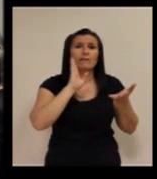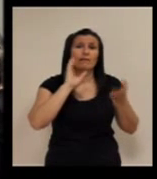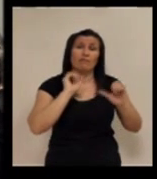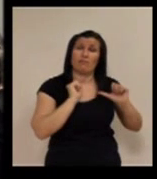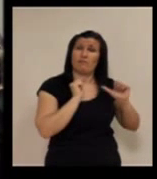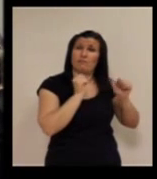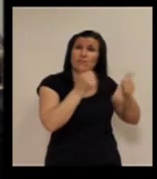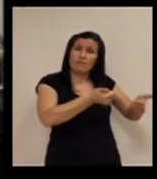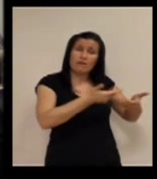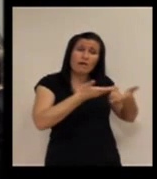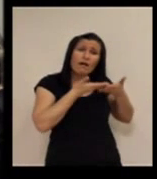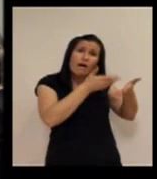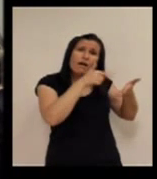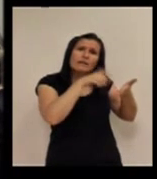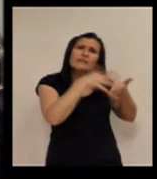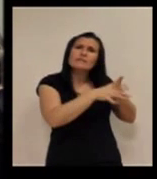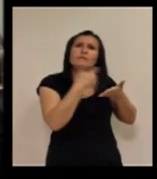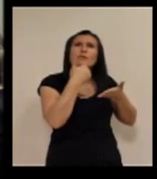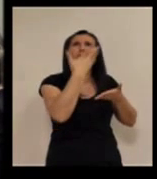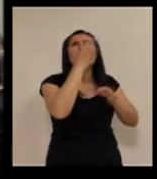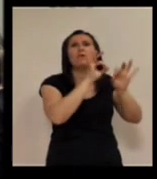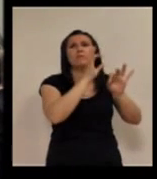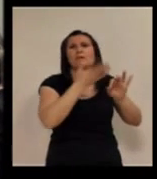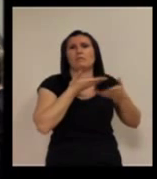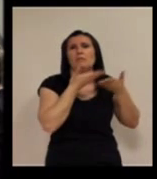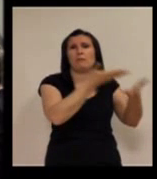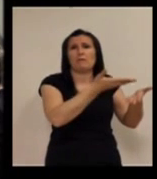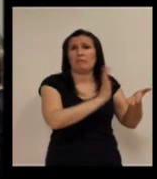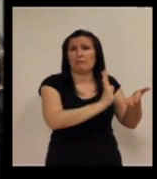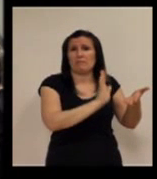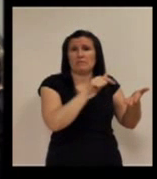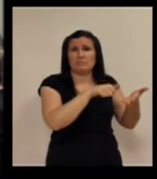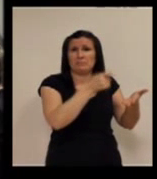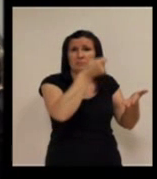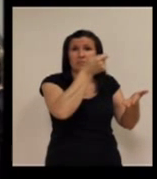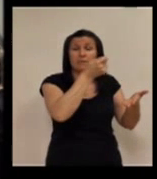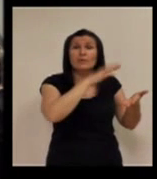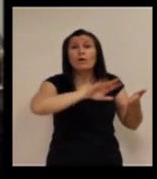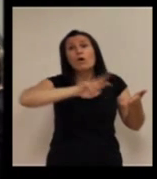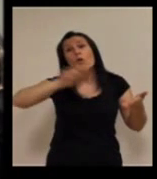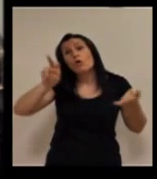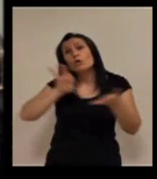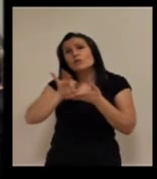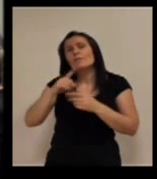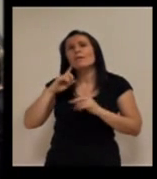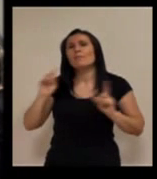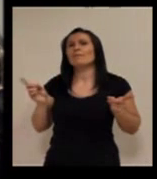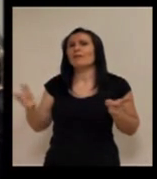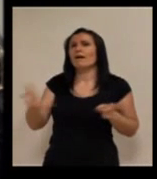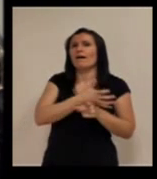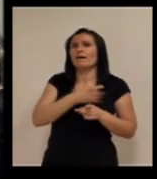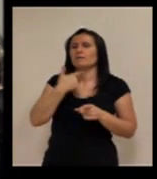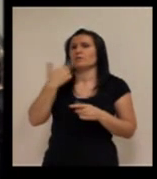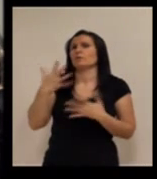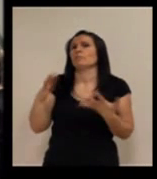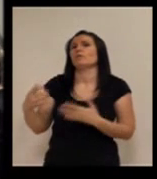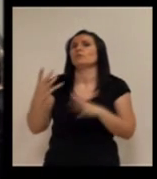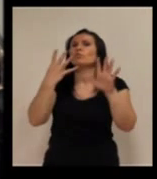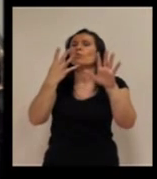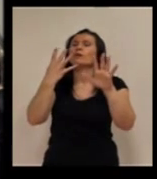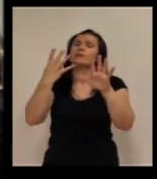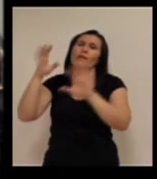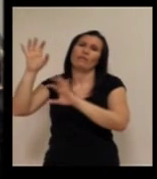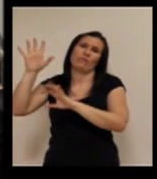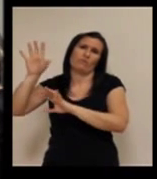faceta asistencial digamos que es un 5%, pondríamos 5 piedras, pero a la derecha como servicio preventivo habría que poner 95